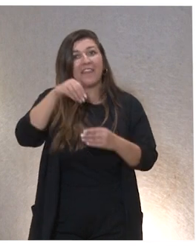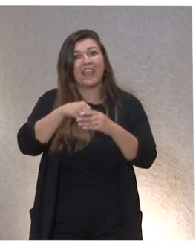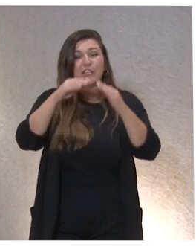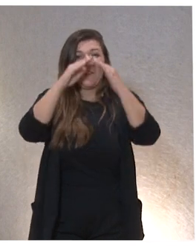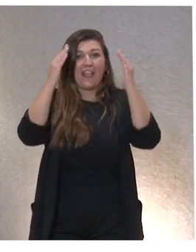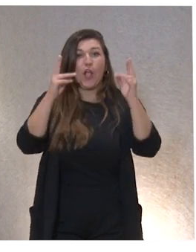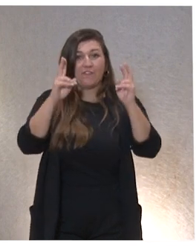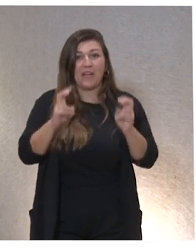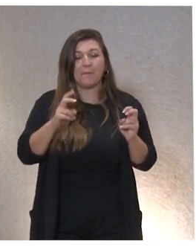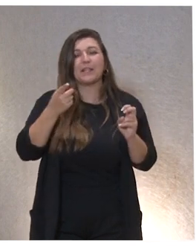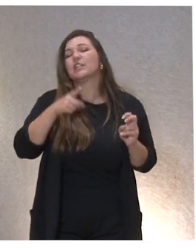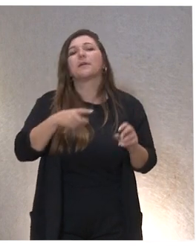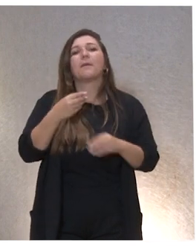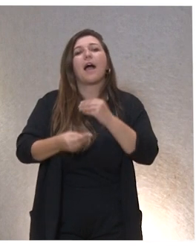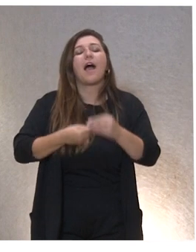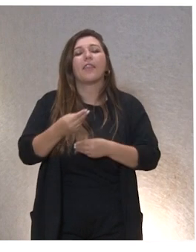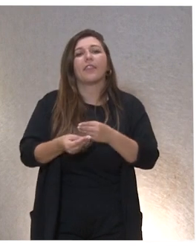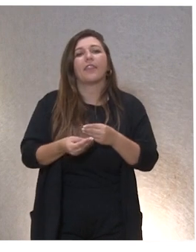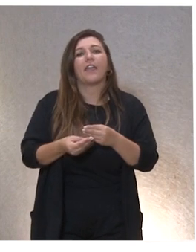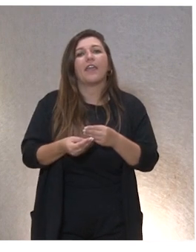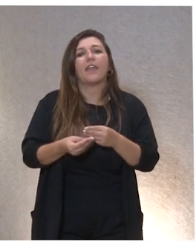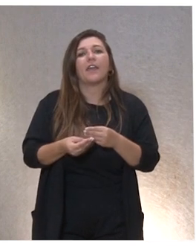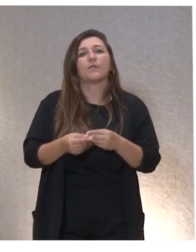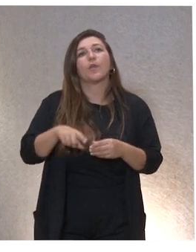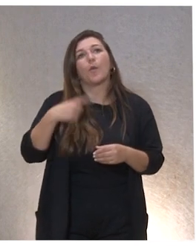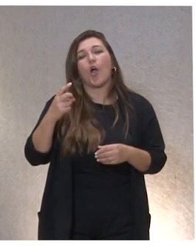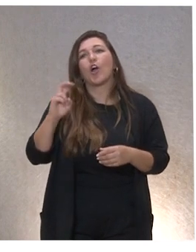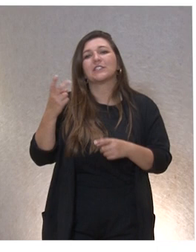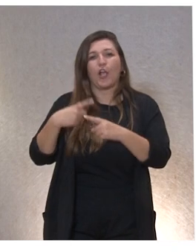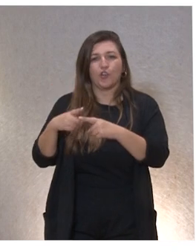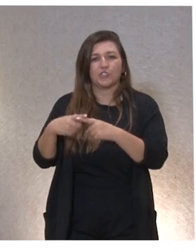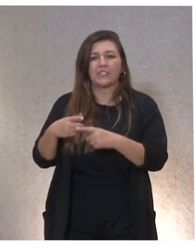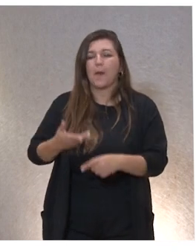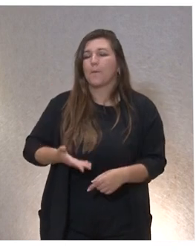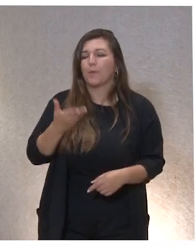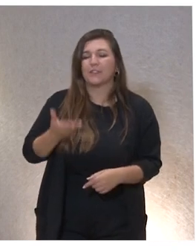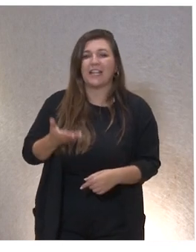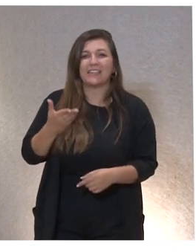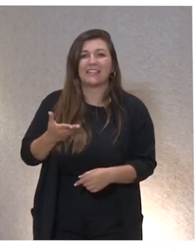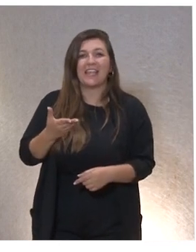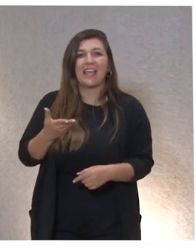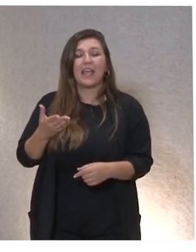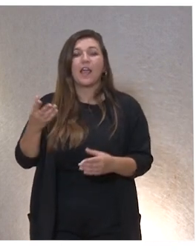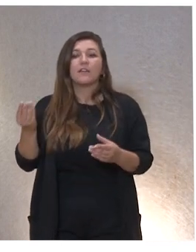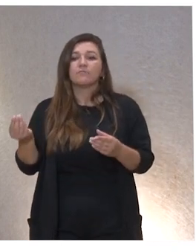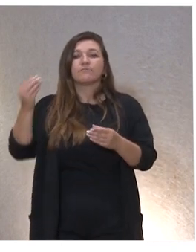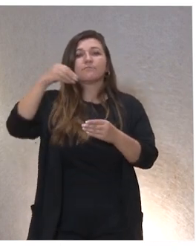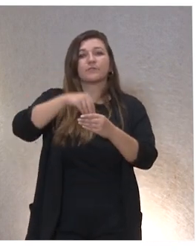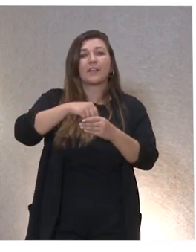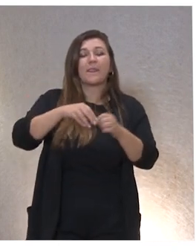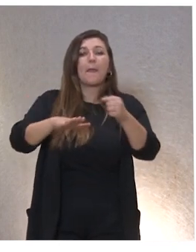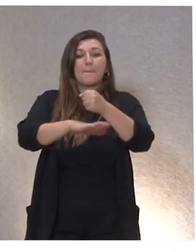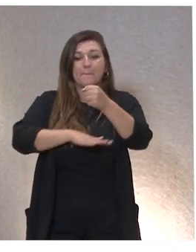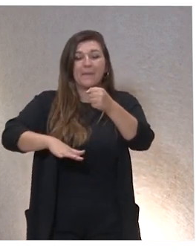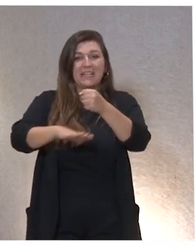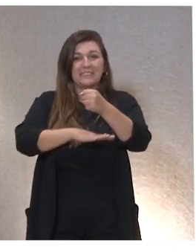también hicimos… Luego, una cosa fundamental, ¿no?, es que se incorporó como base, fue la base del